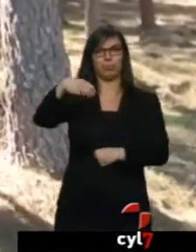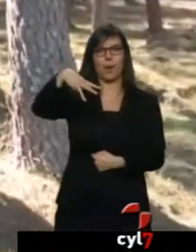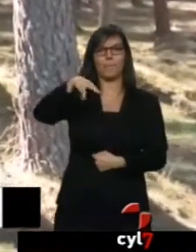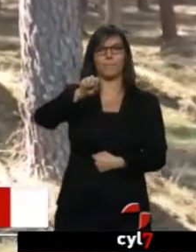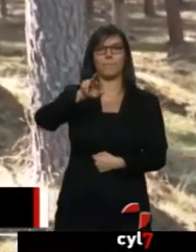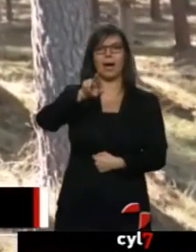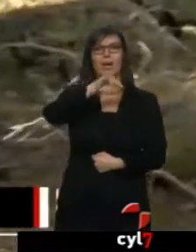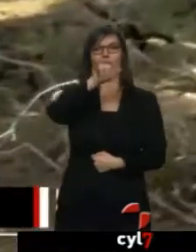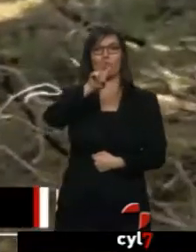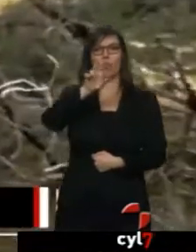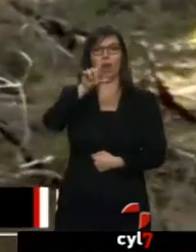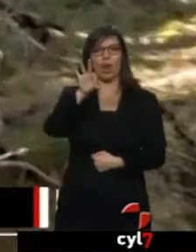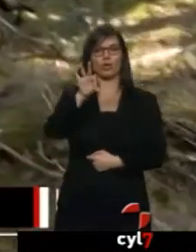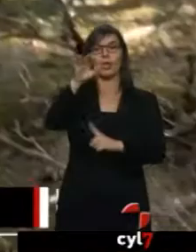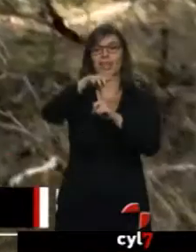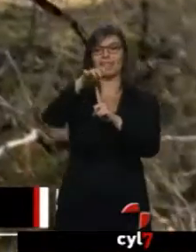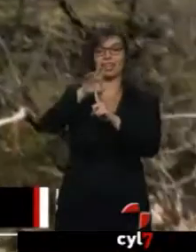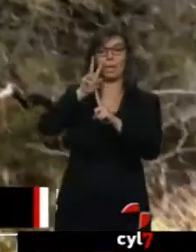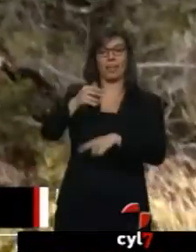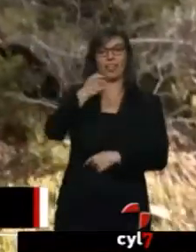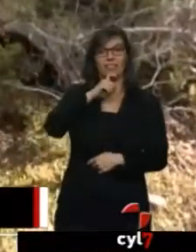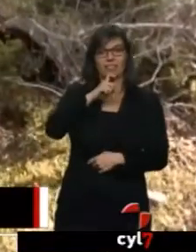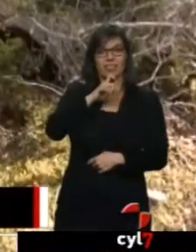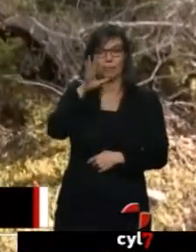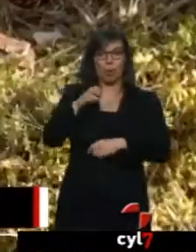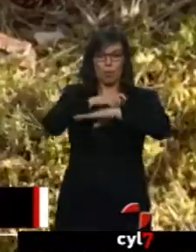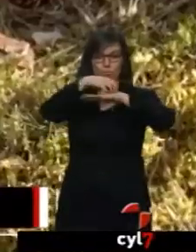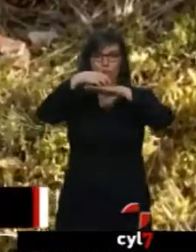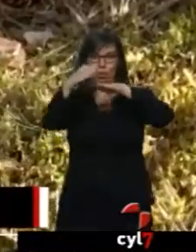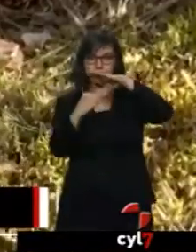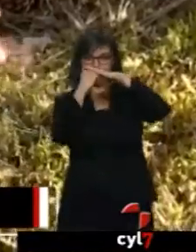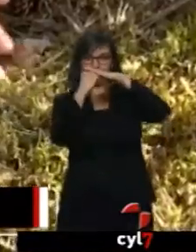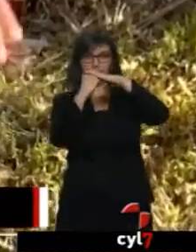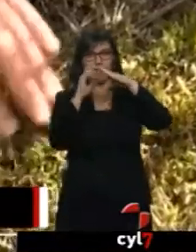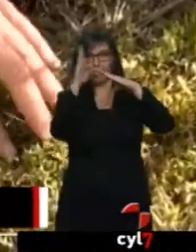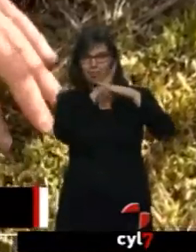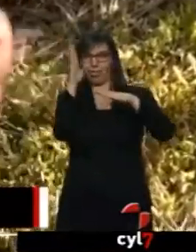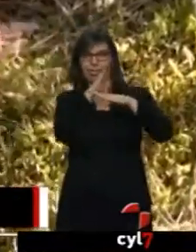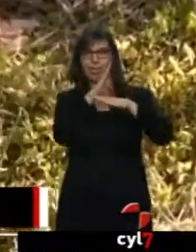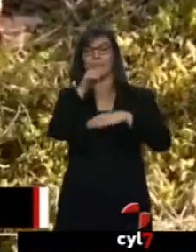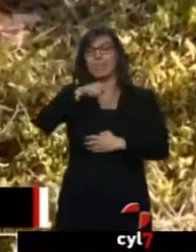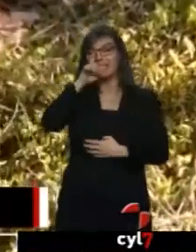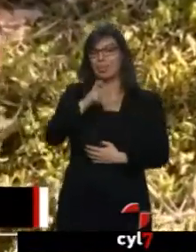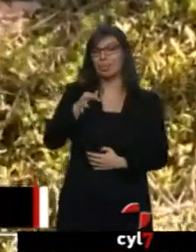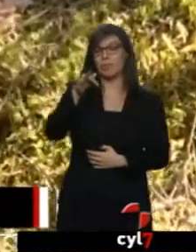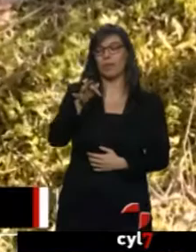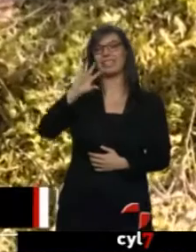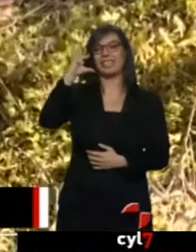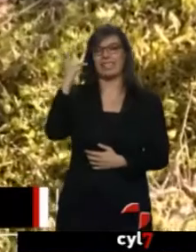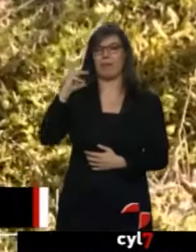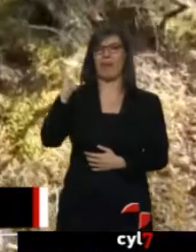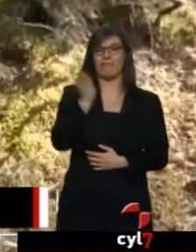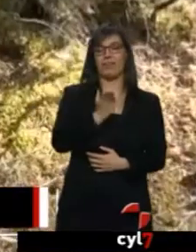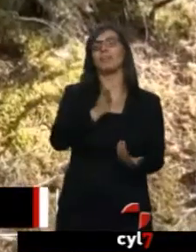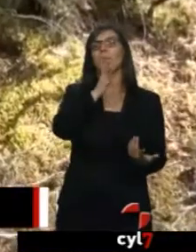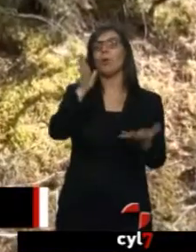Es una seta difícil de ver porque se esconde entre el musgo, pero este año hay otra razón, la climatología. La escasez de lluvias